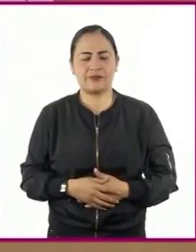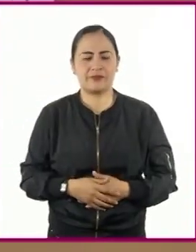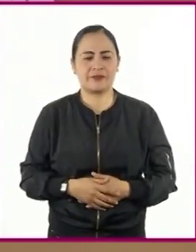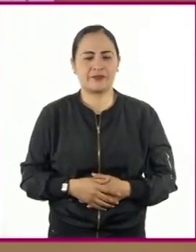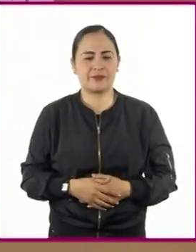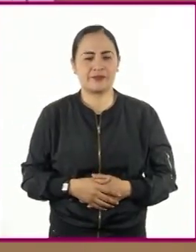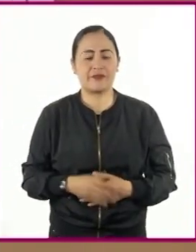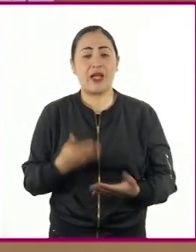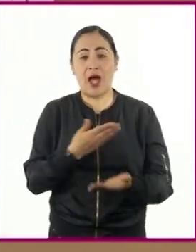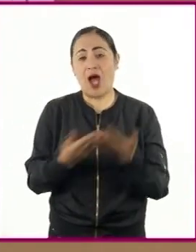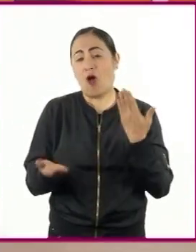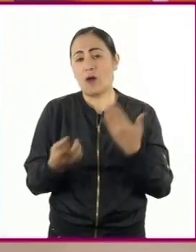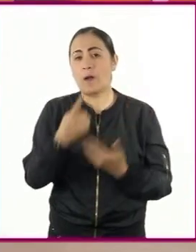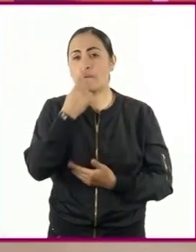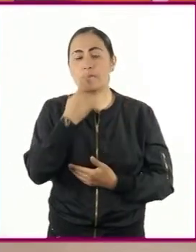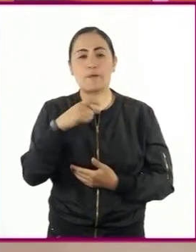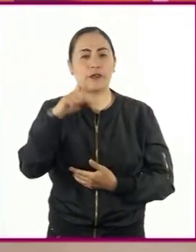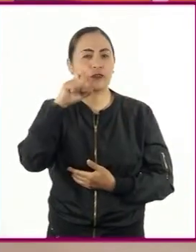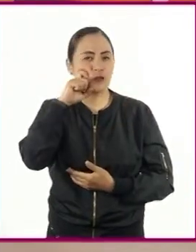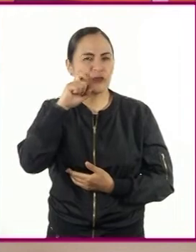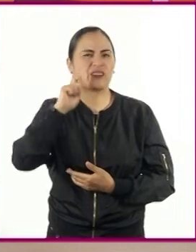Ahora el jitomate